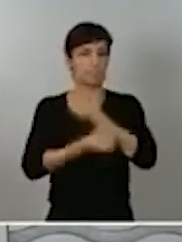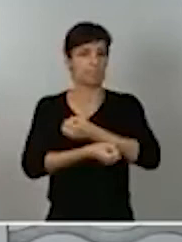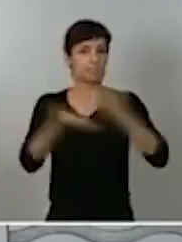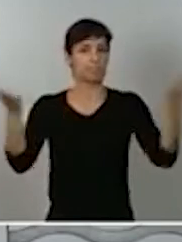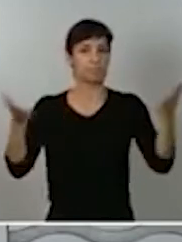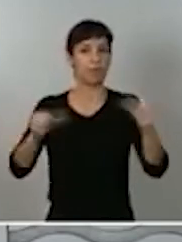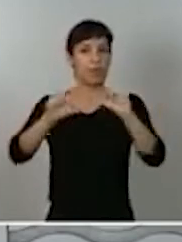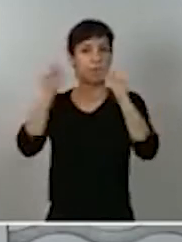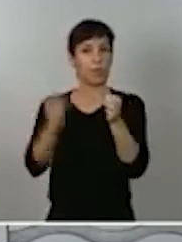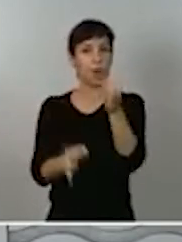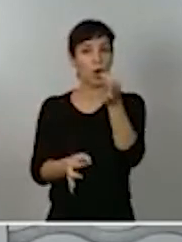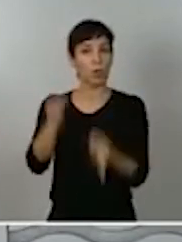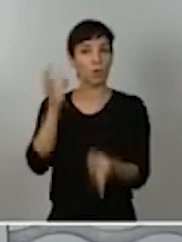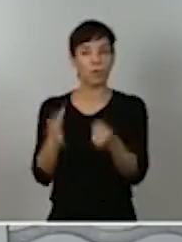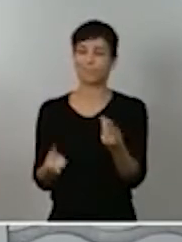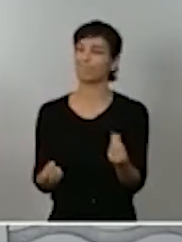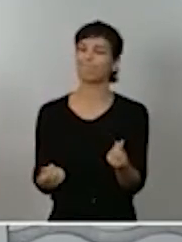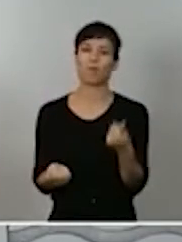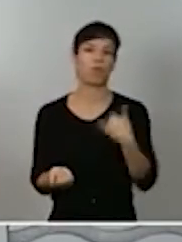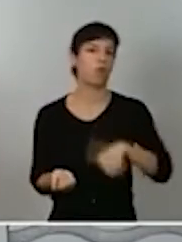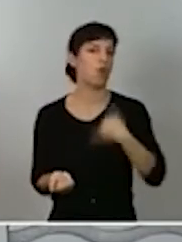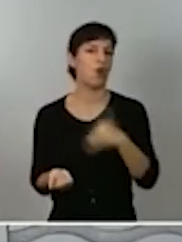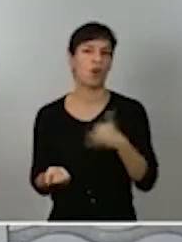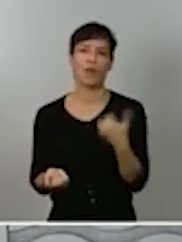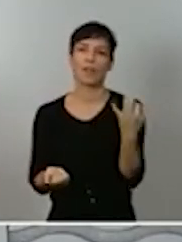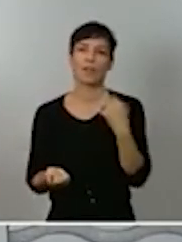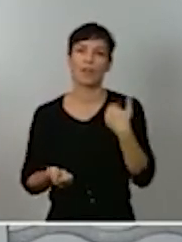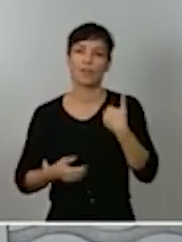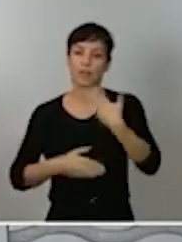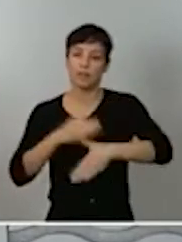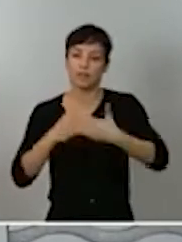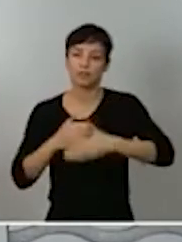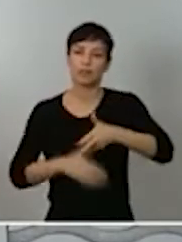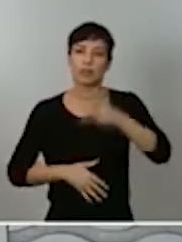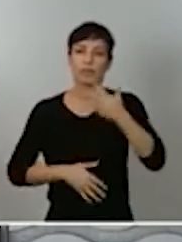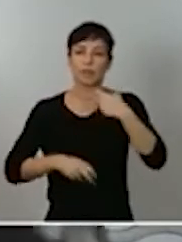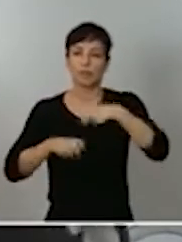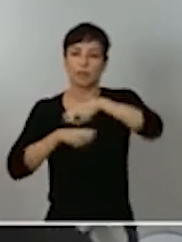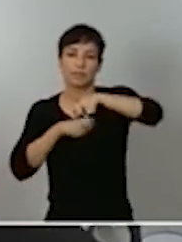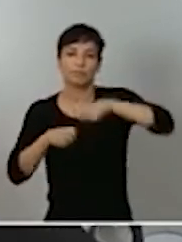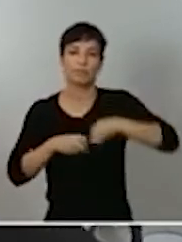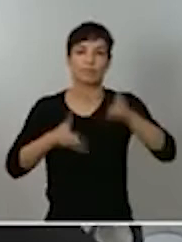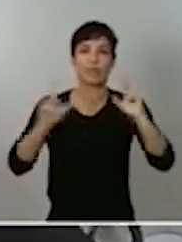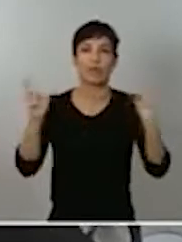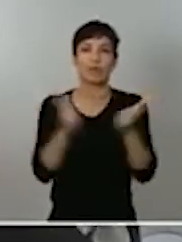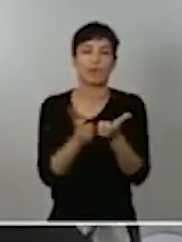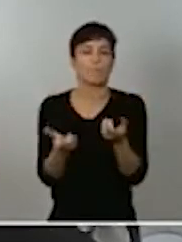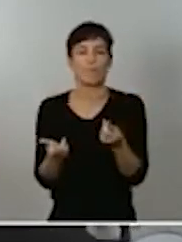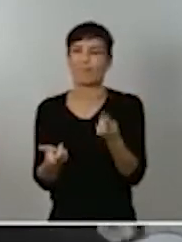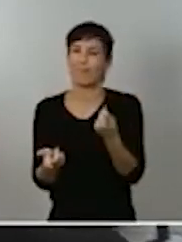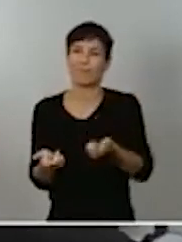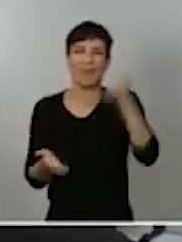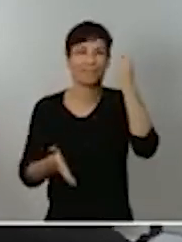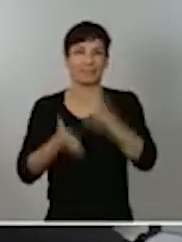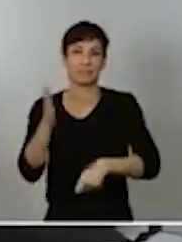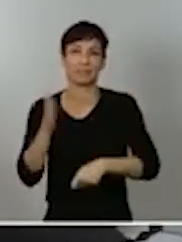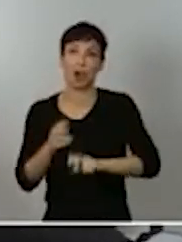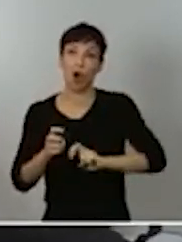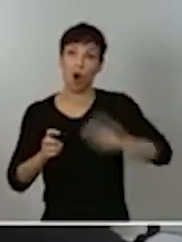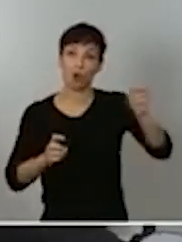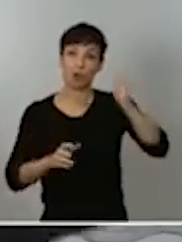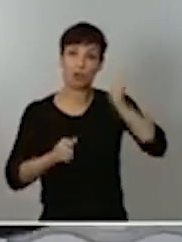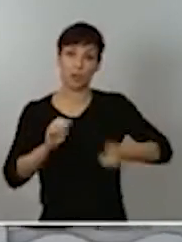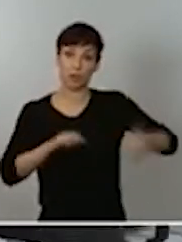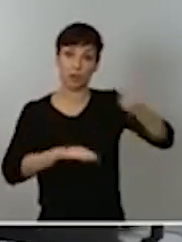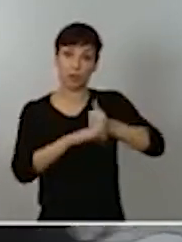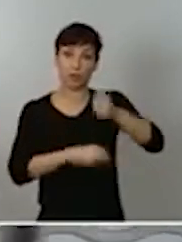adoptada es insuficiente para limitar derechos fundamentales como el de circulación y el derecho de reunión. No han sido otros tribunales superiores de justicia que han ratificado medidas